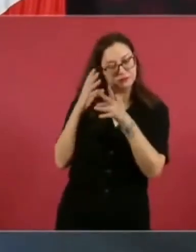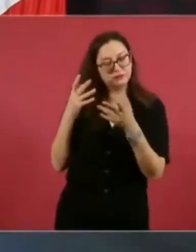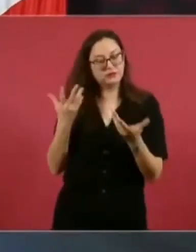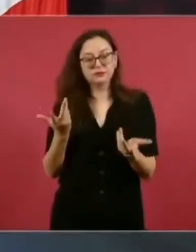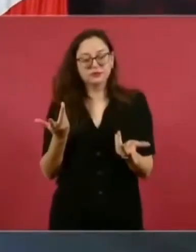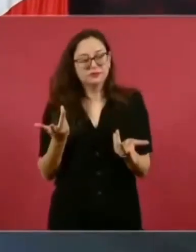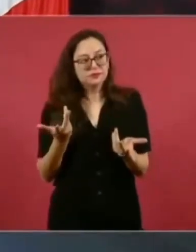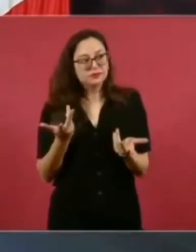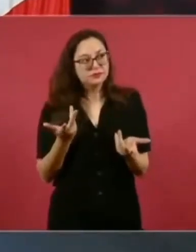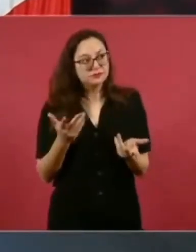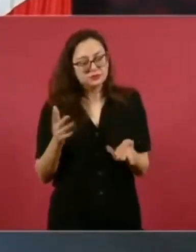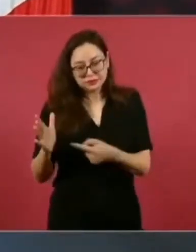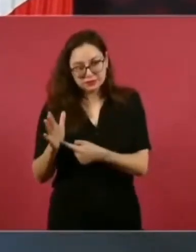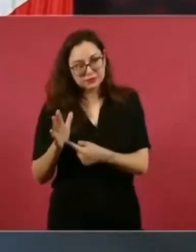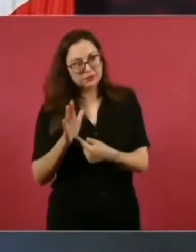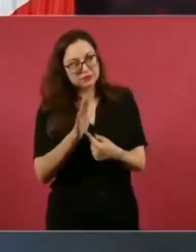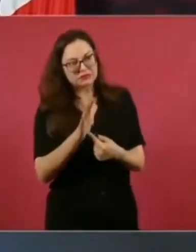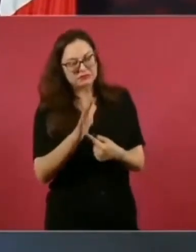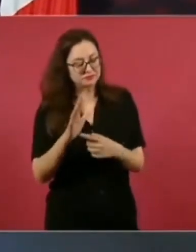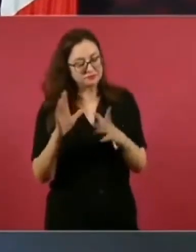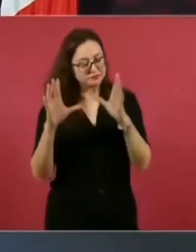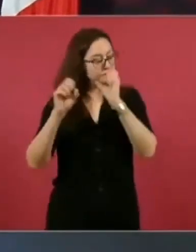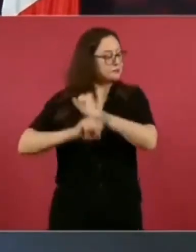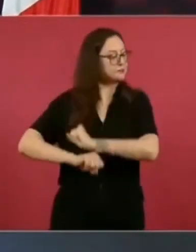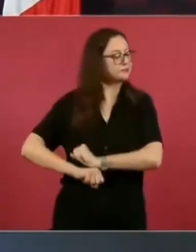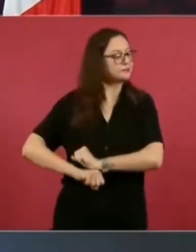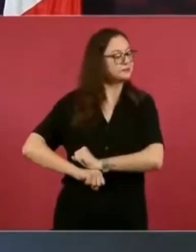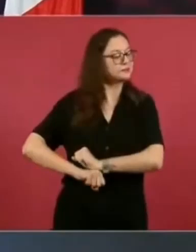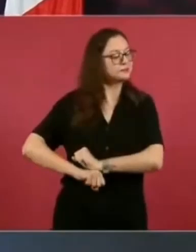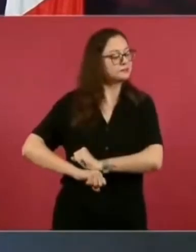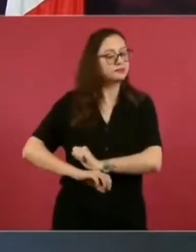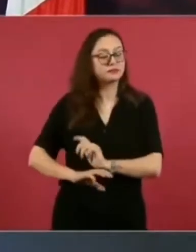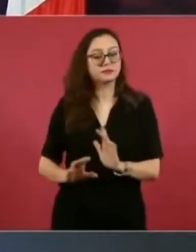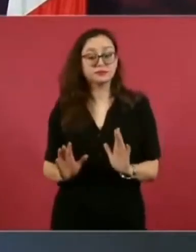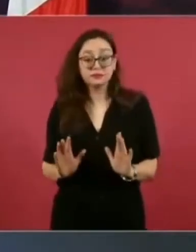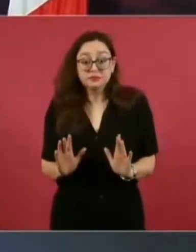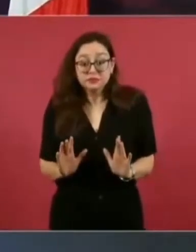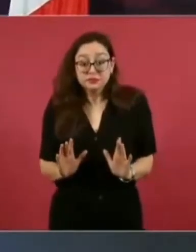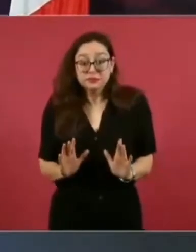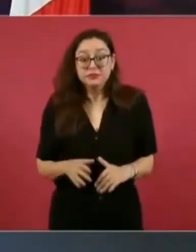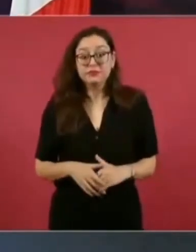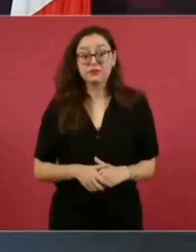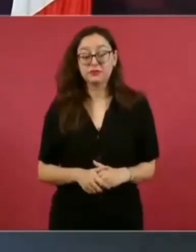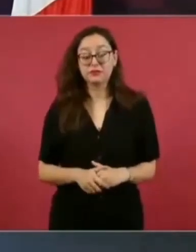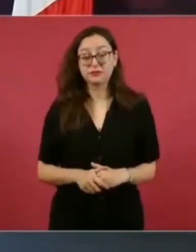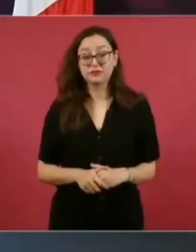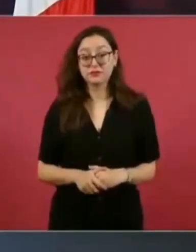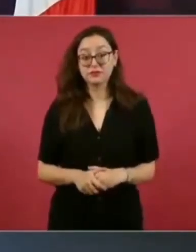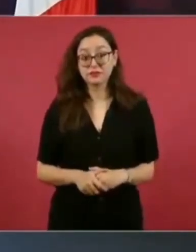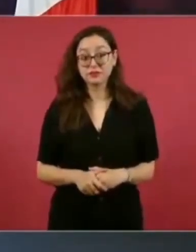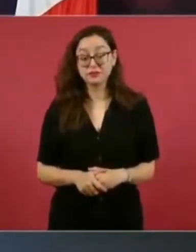pierden